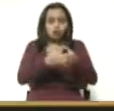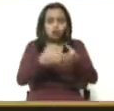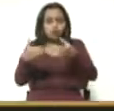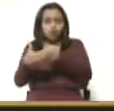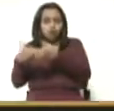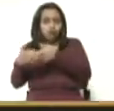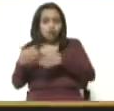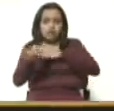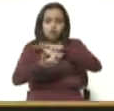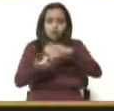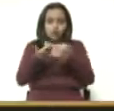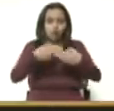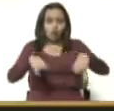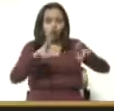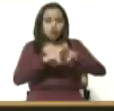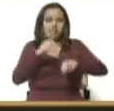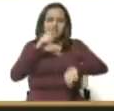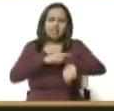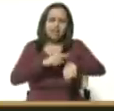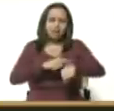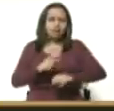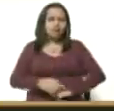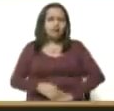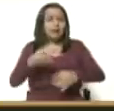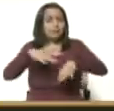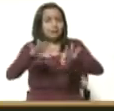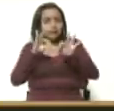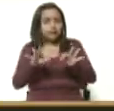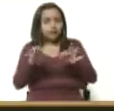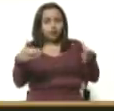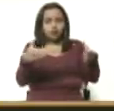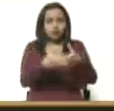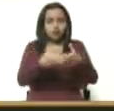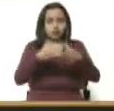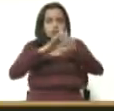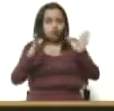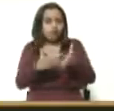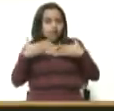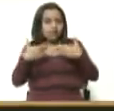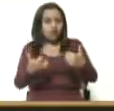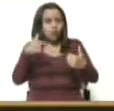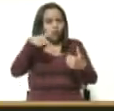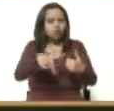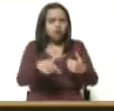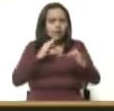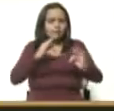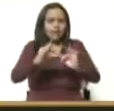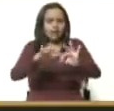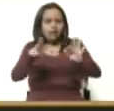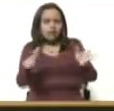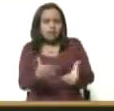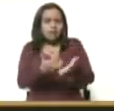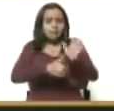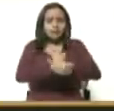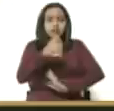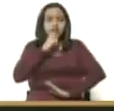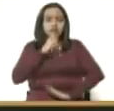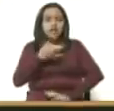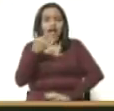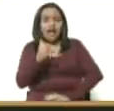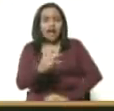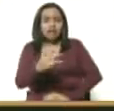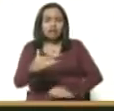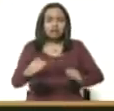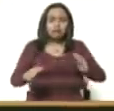en particular en esta pandemia de la Organización Mundial de la Salud. Y hemos enfrentado la pandemia en situaciones muy difíciles, bajo asedio